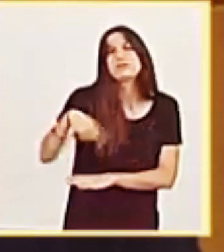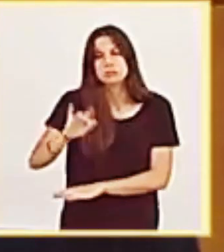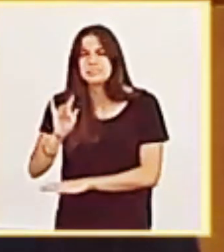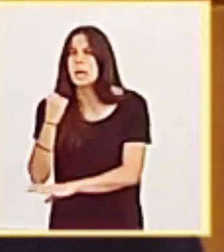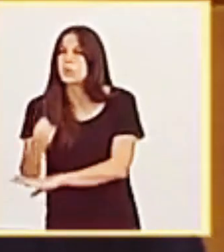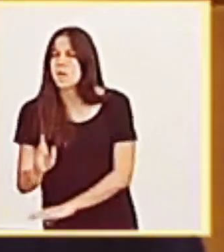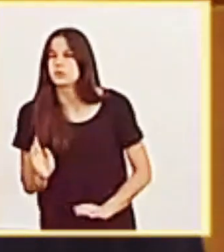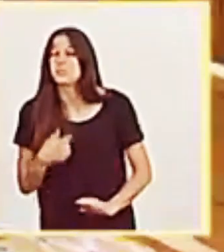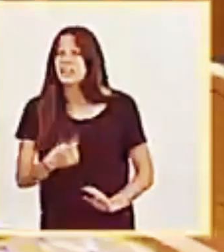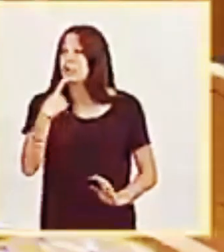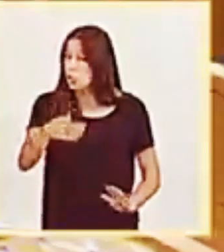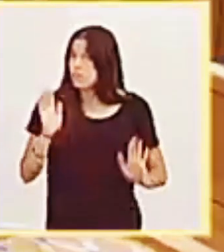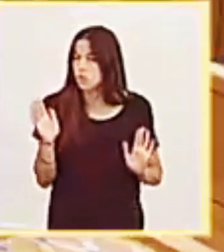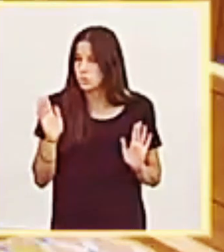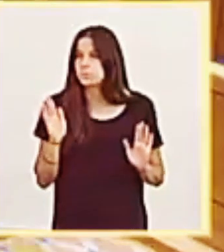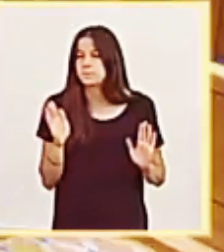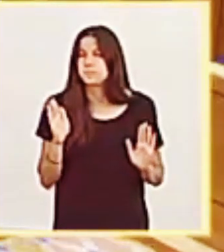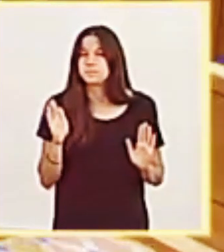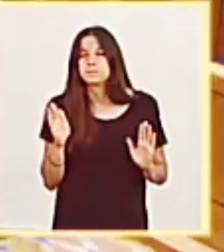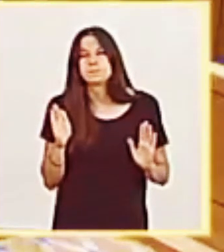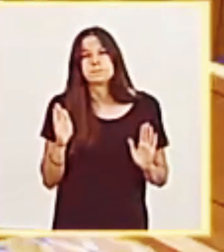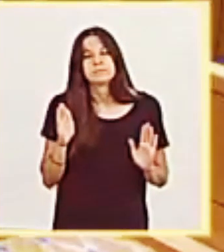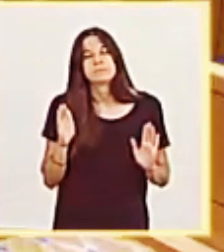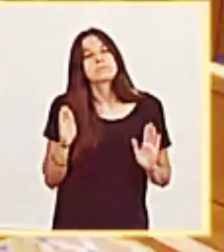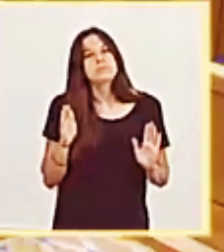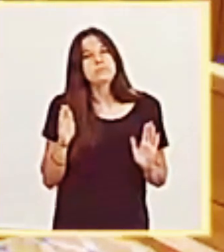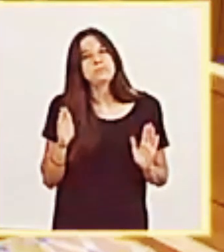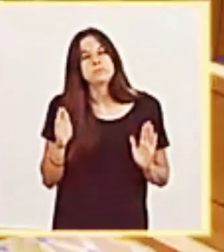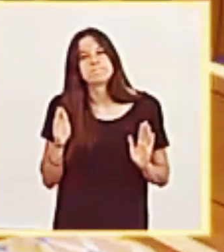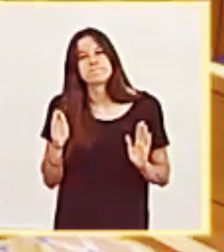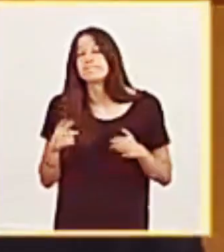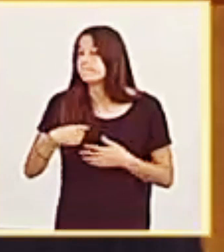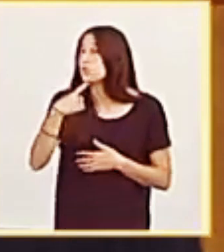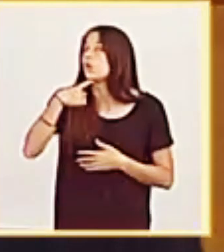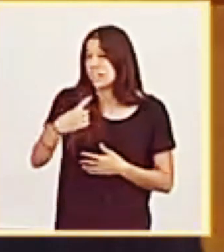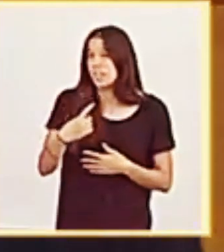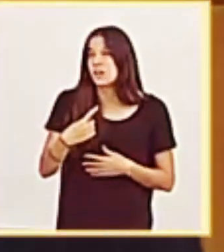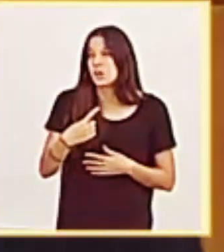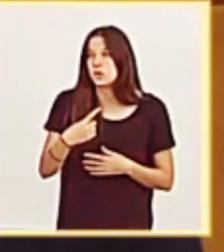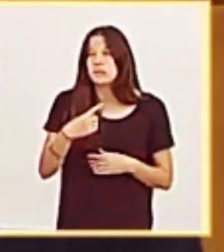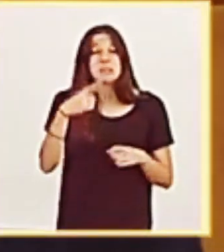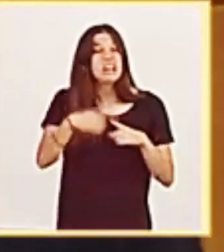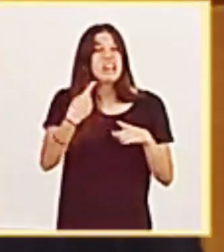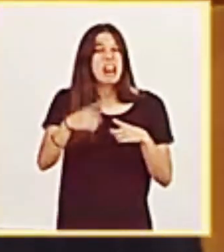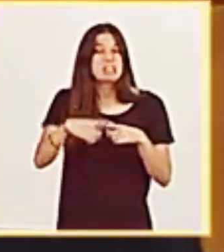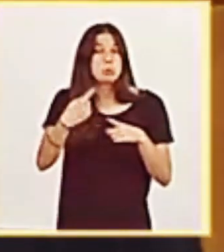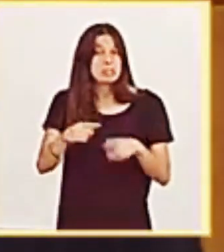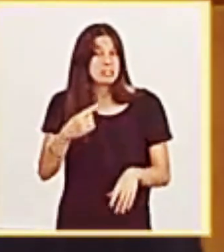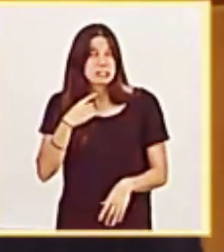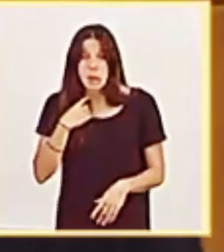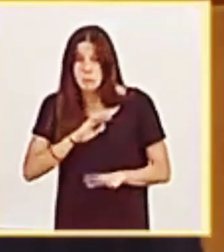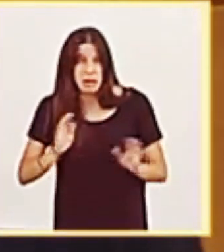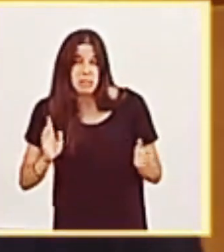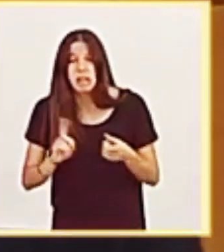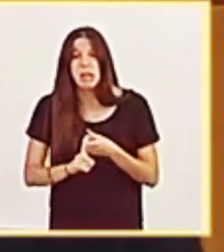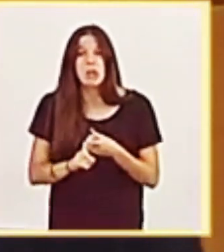recoger el agua derramada, unir